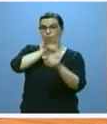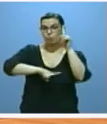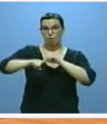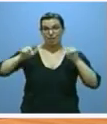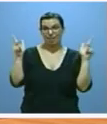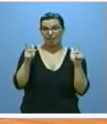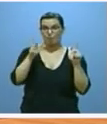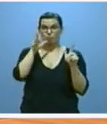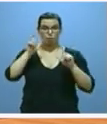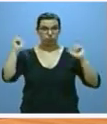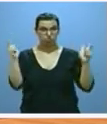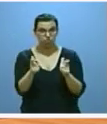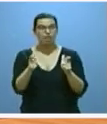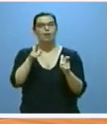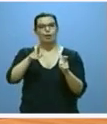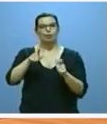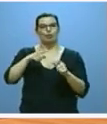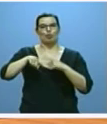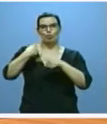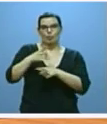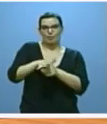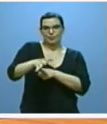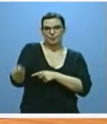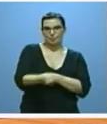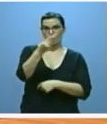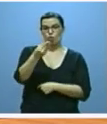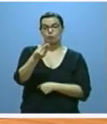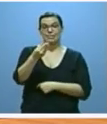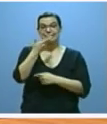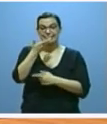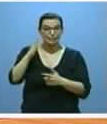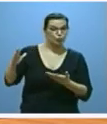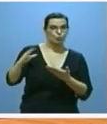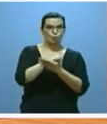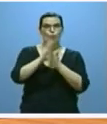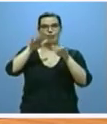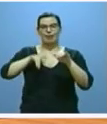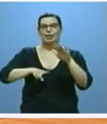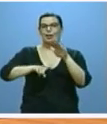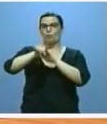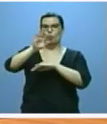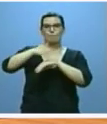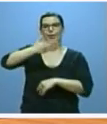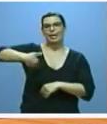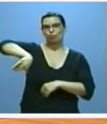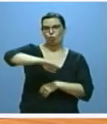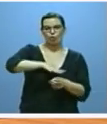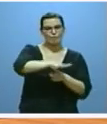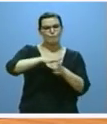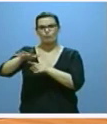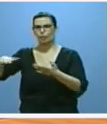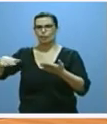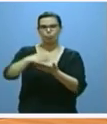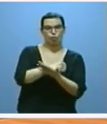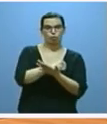demográficos y con todo ello lograremos una recuperación que de verdad sea para todos que llegue a todos que